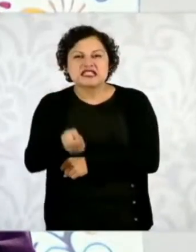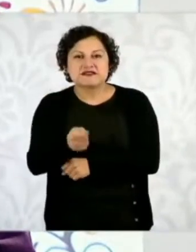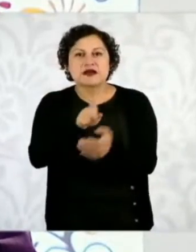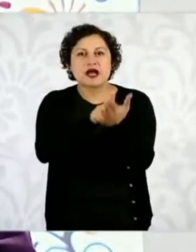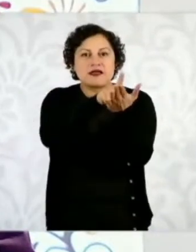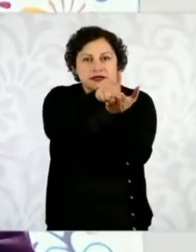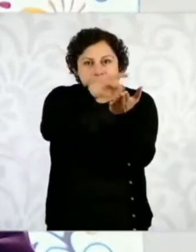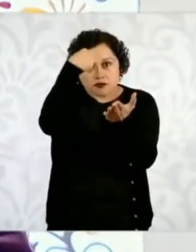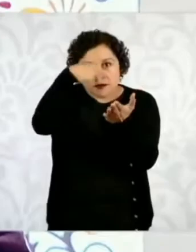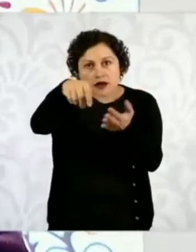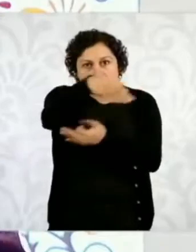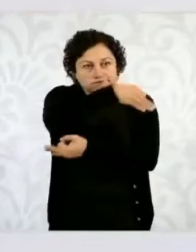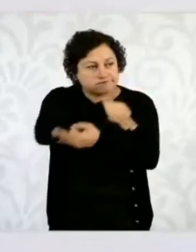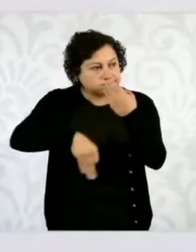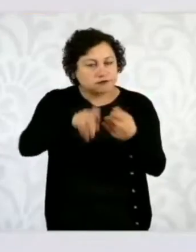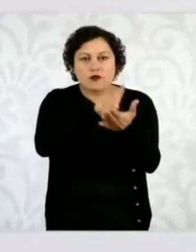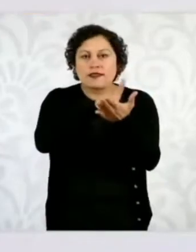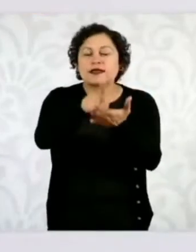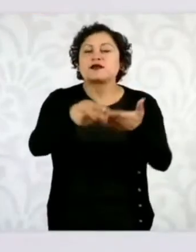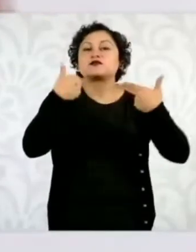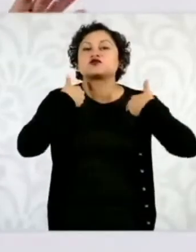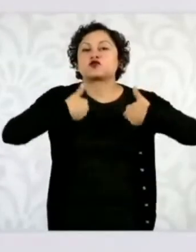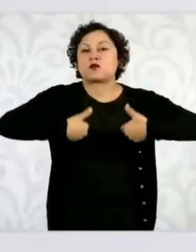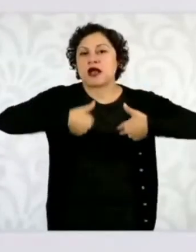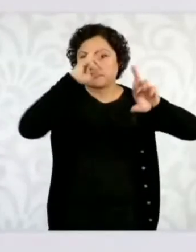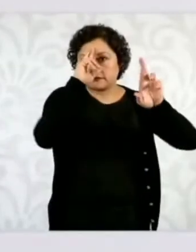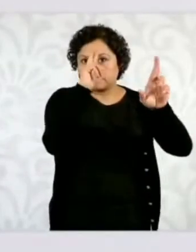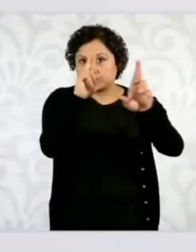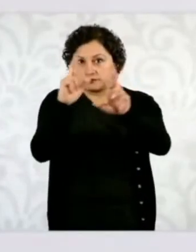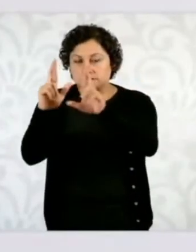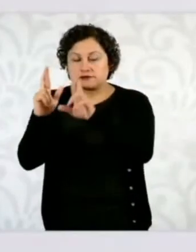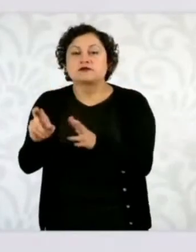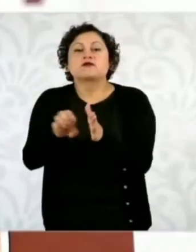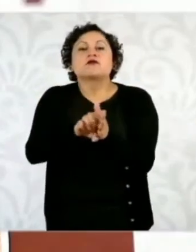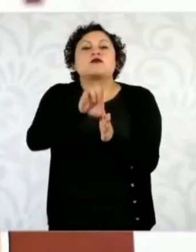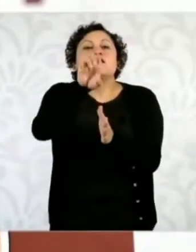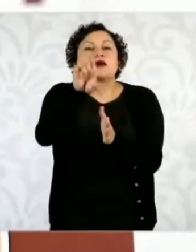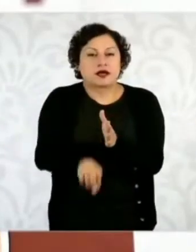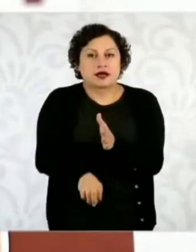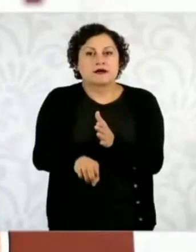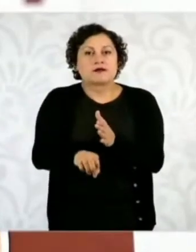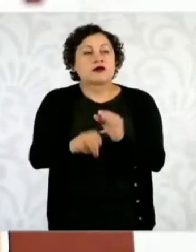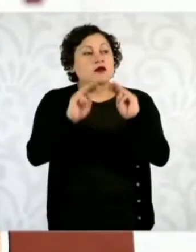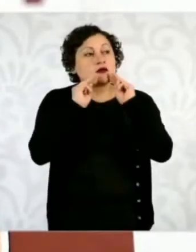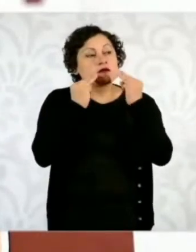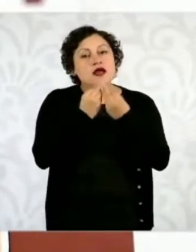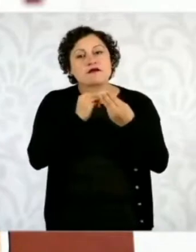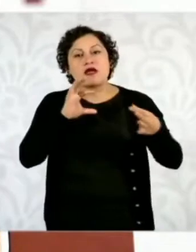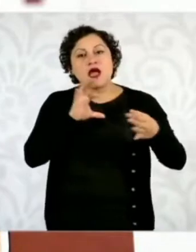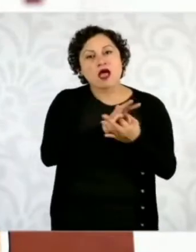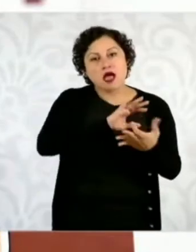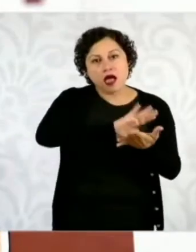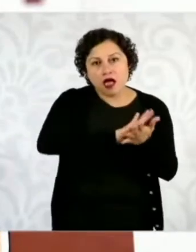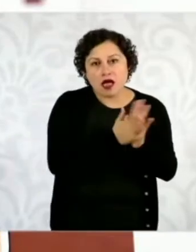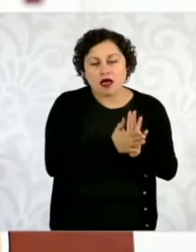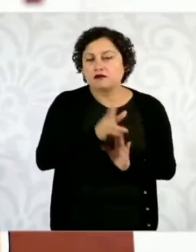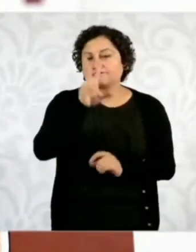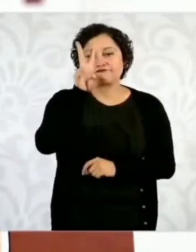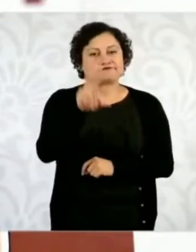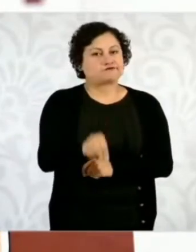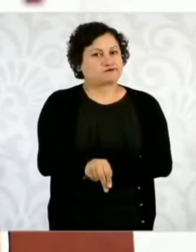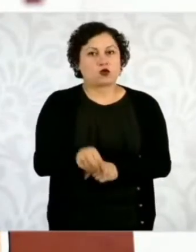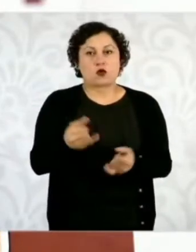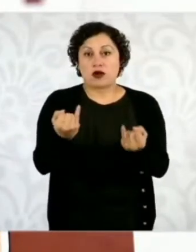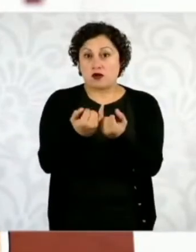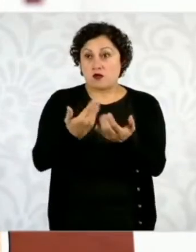va a haber colusión con el crimen como en el caso de Calderón, a eso nos referimos cuando decimos que